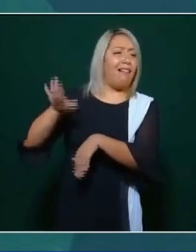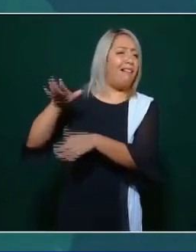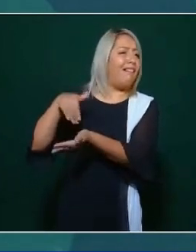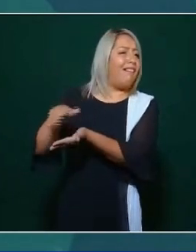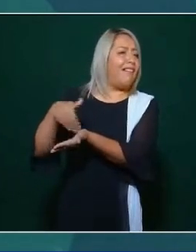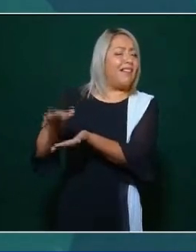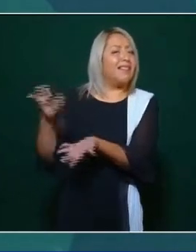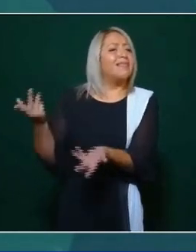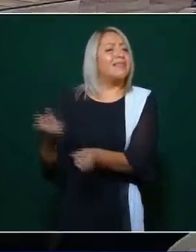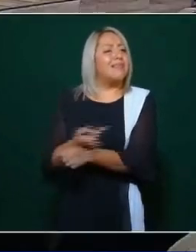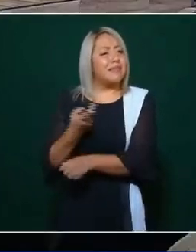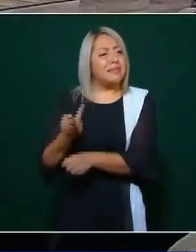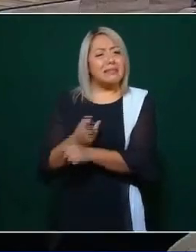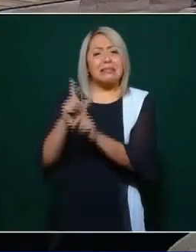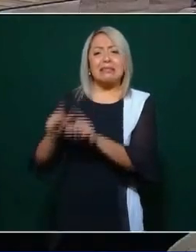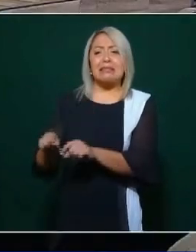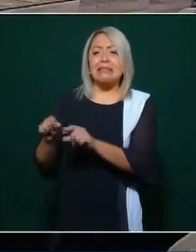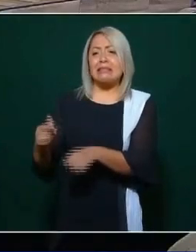ya te dimos.